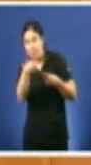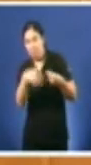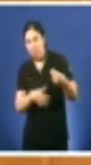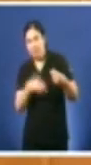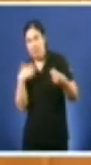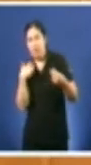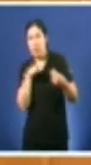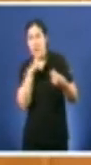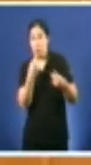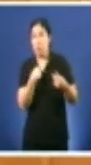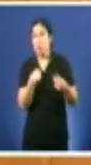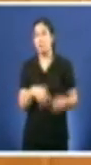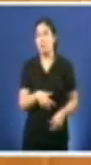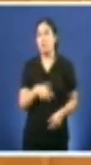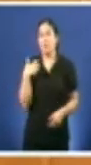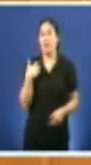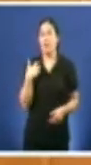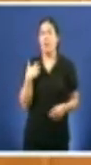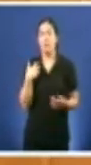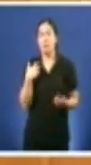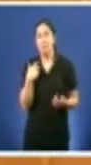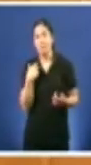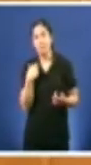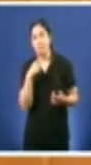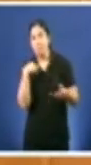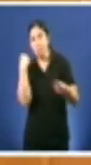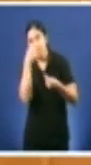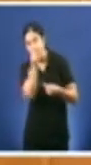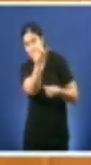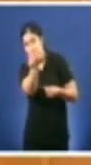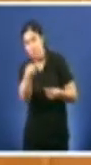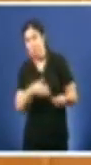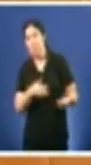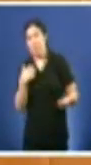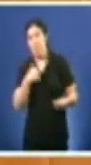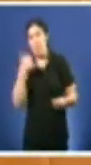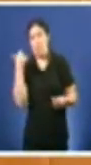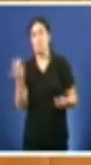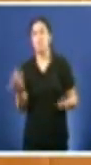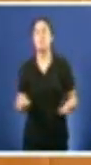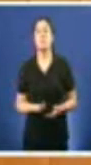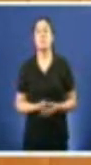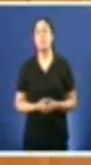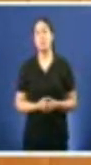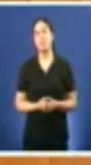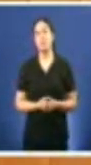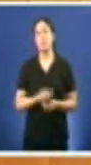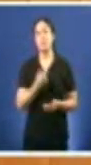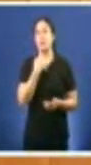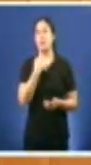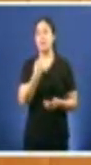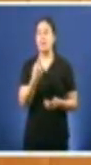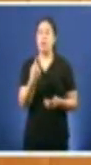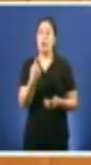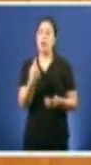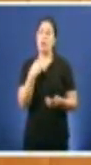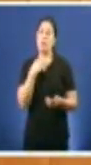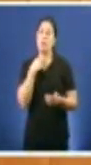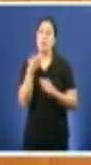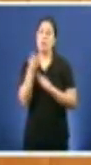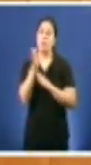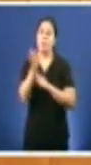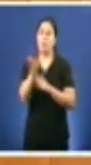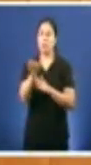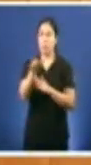indignadas que eu Como decía a voceira que me